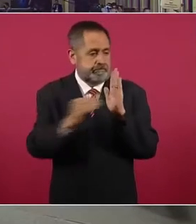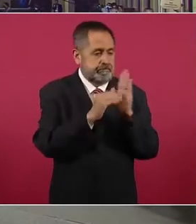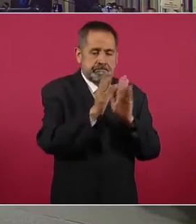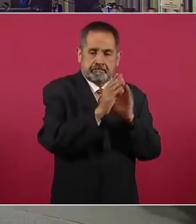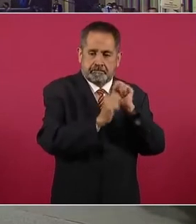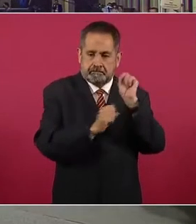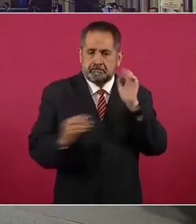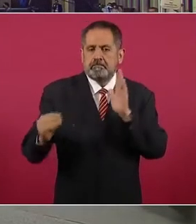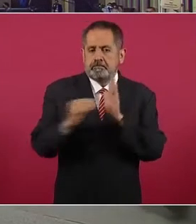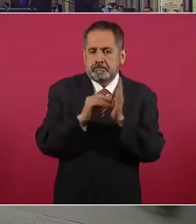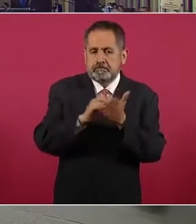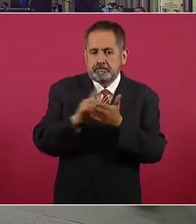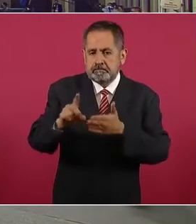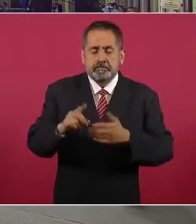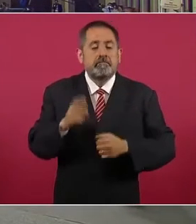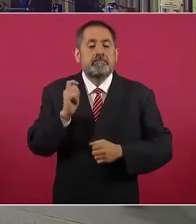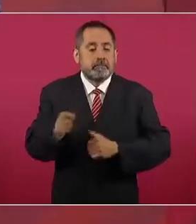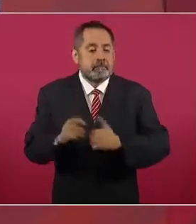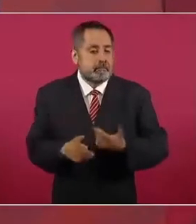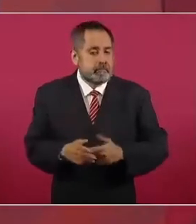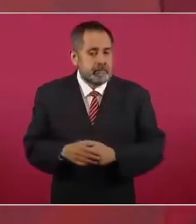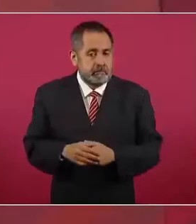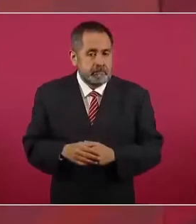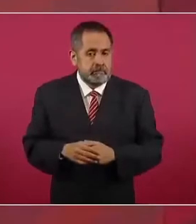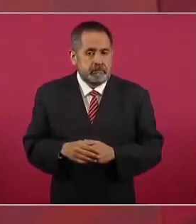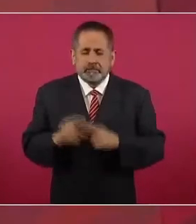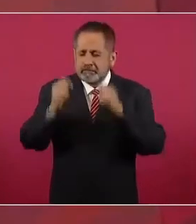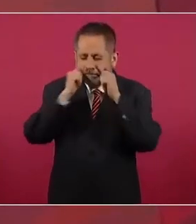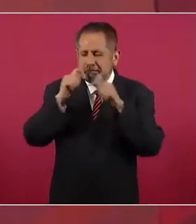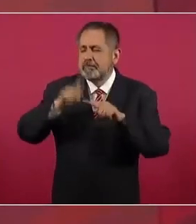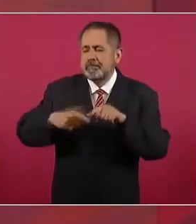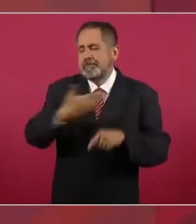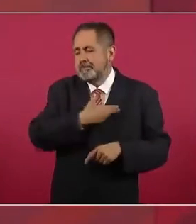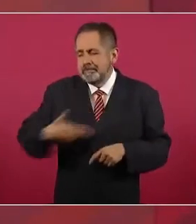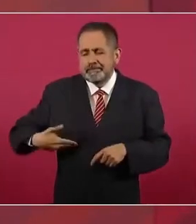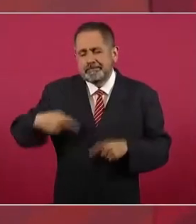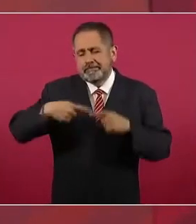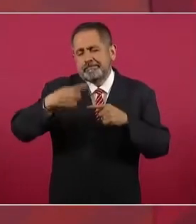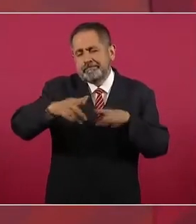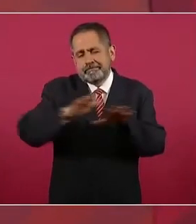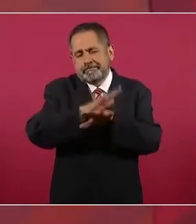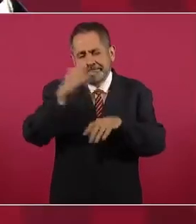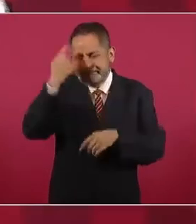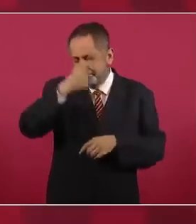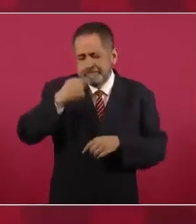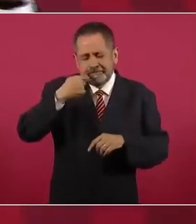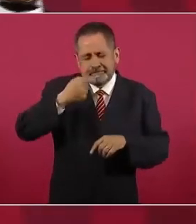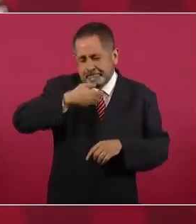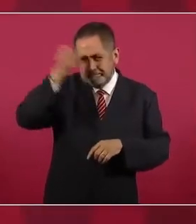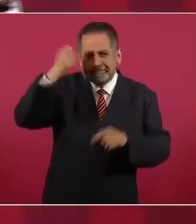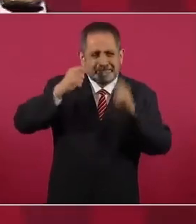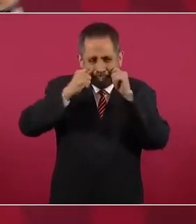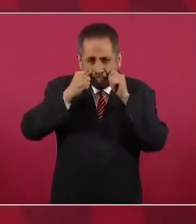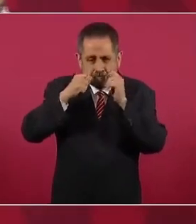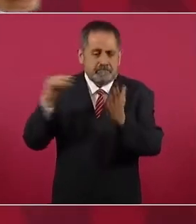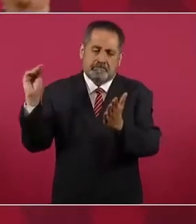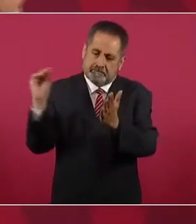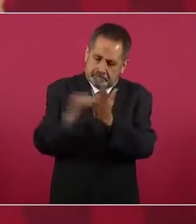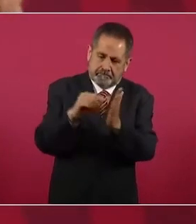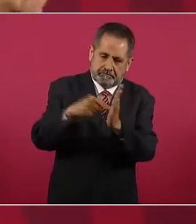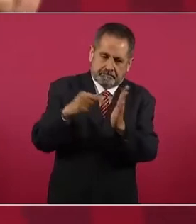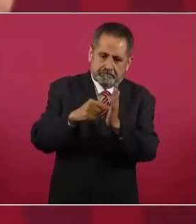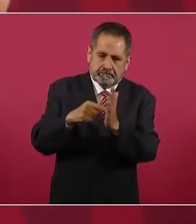y que además esté quien esté en el gobierno no puedan quitarle